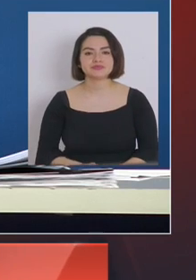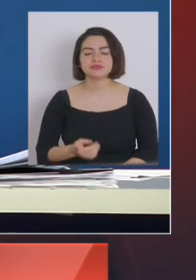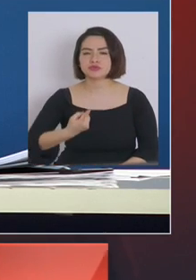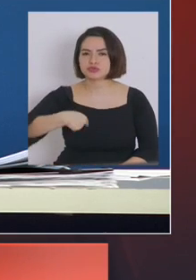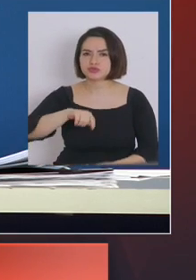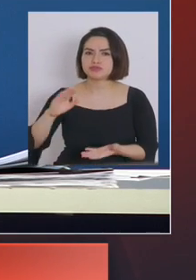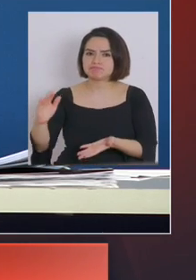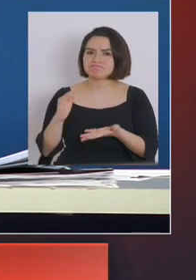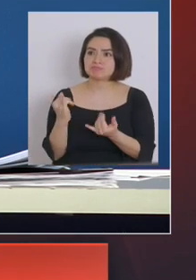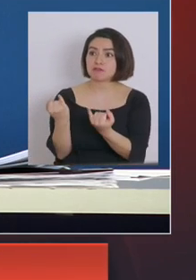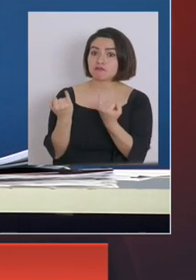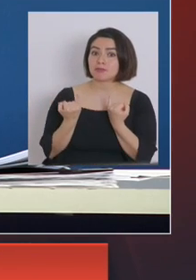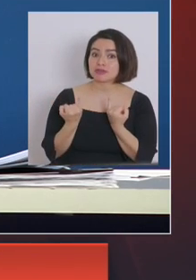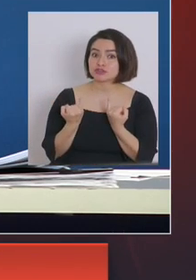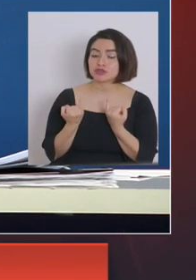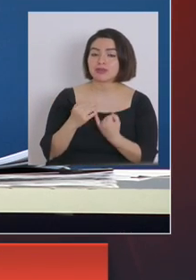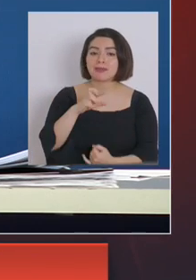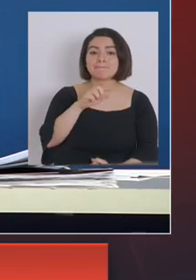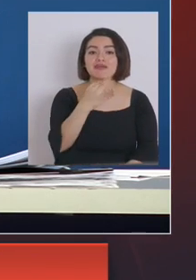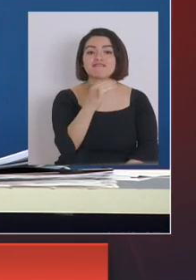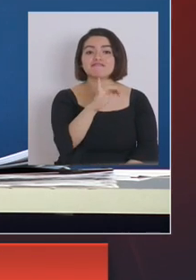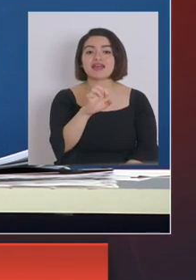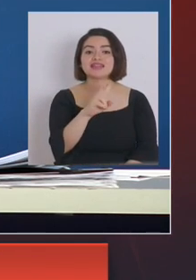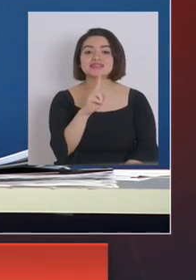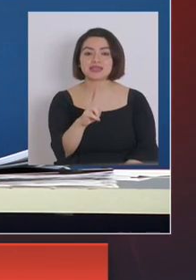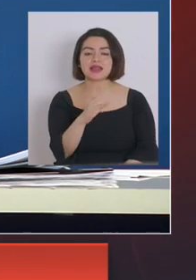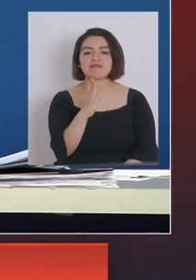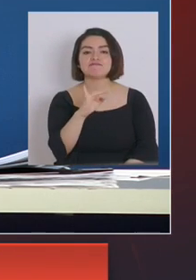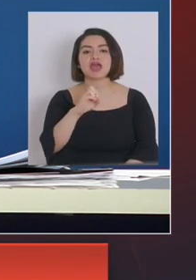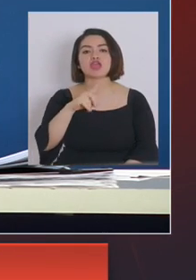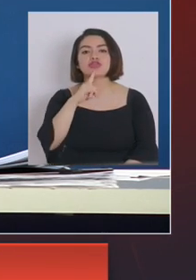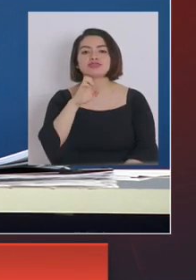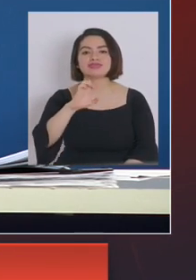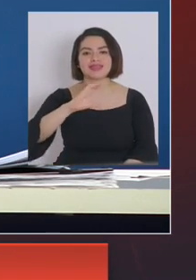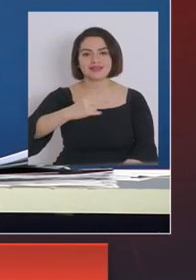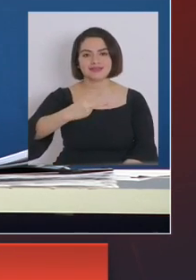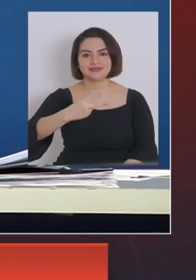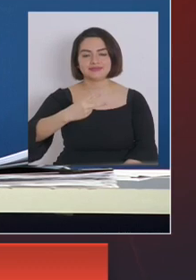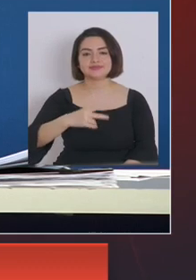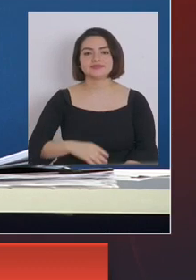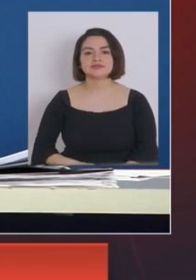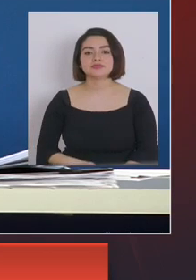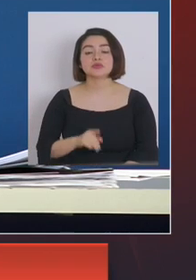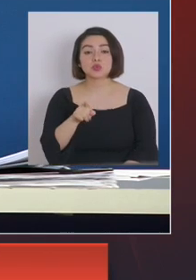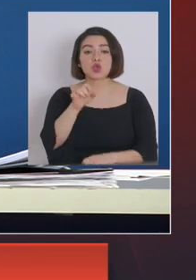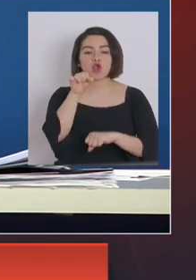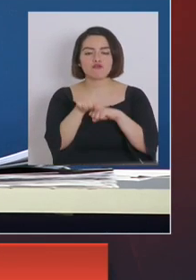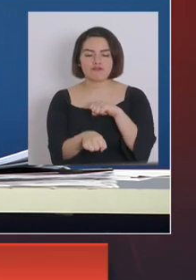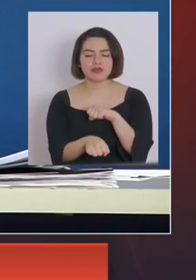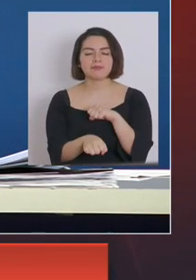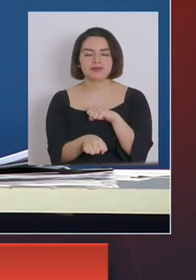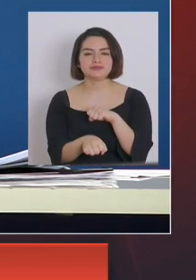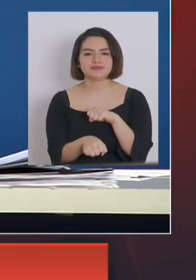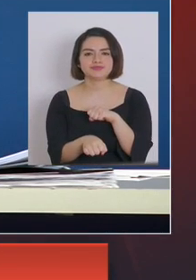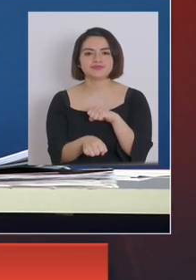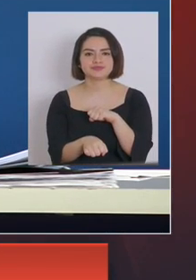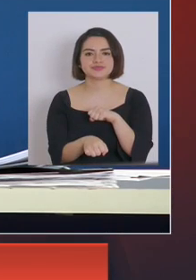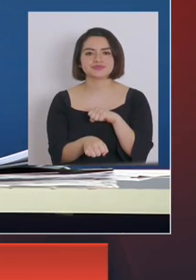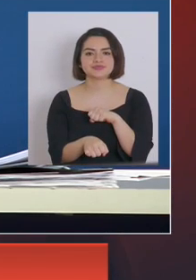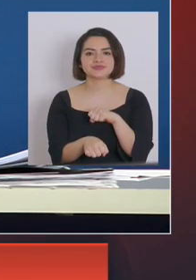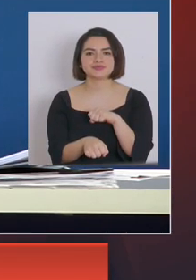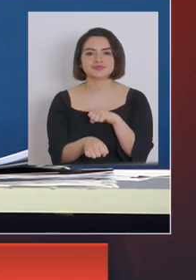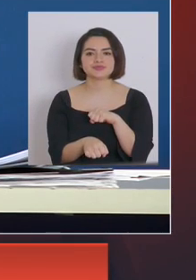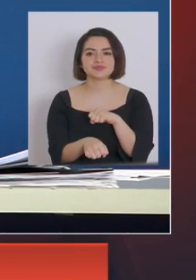recibido la información desde Pfizer BioNTech y usted lo ha confirmado o lo ha destacado